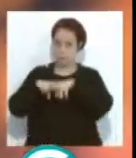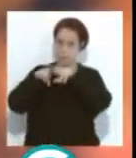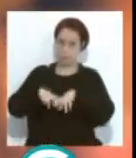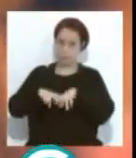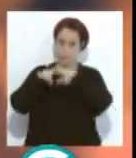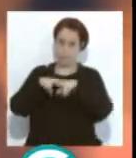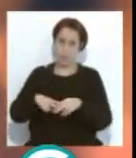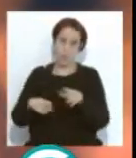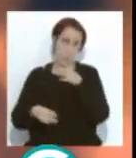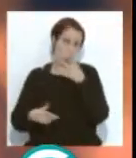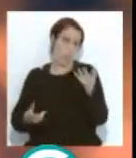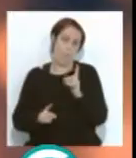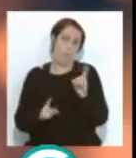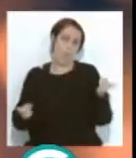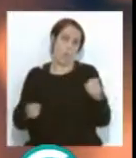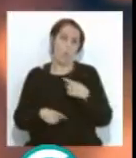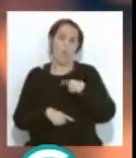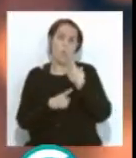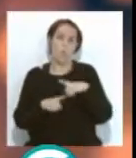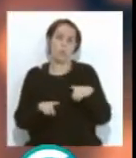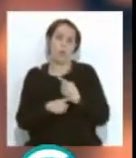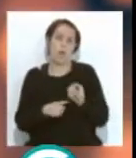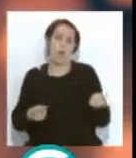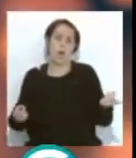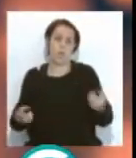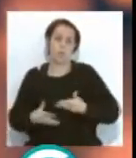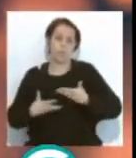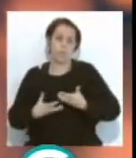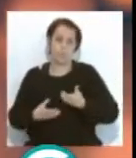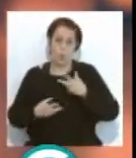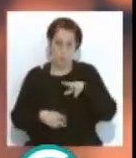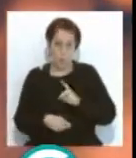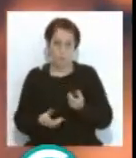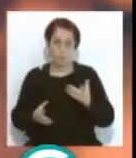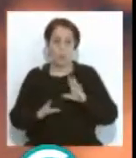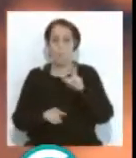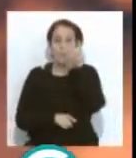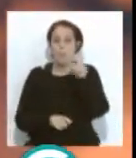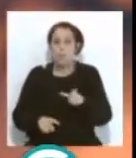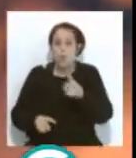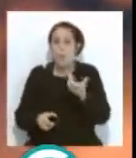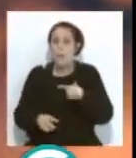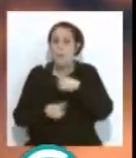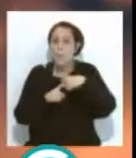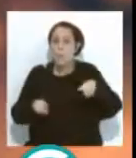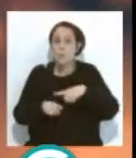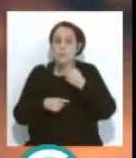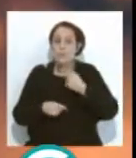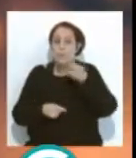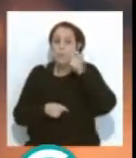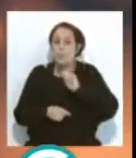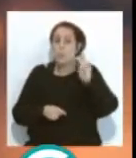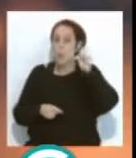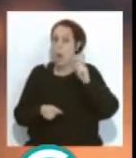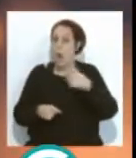a evaluarlo, porque tampoco esto es música tan seria, pero tampoco a una persona que no tenga ningún conocimiento de música a puntuar la